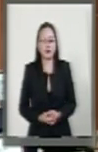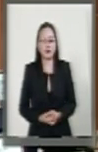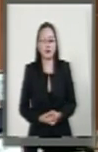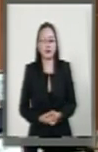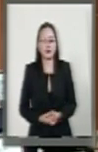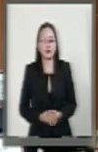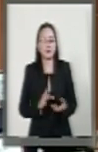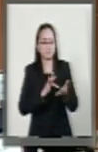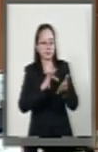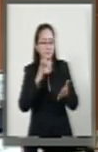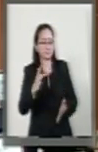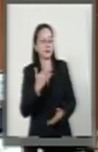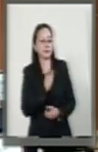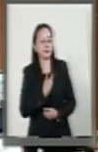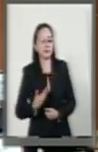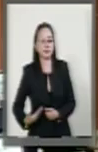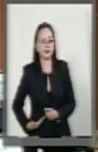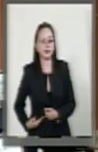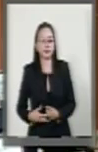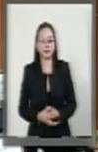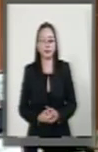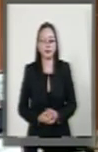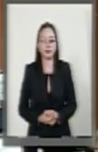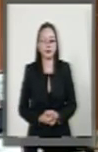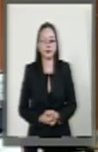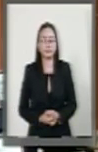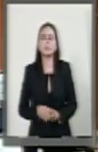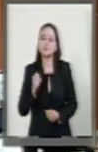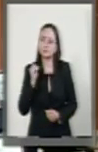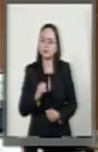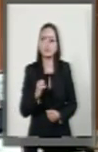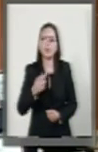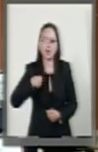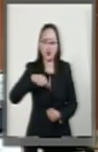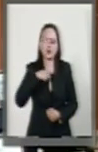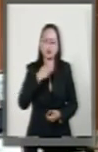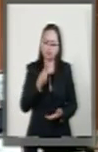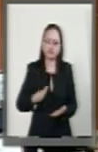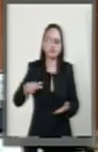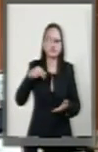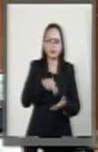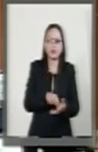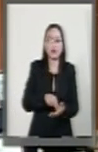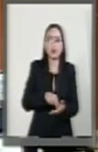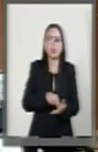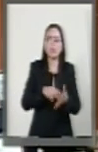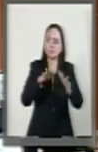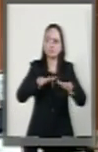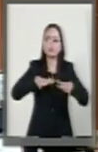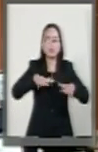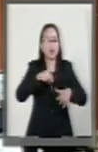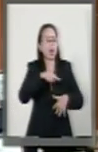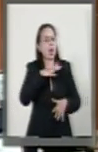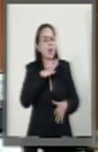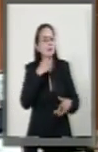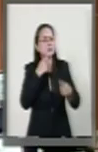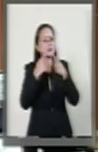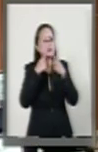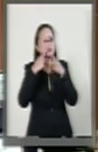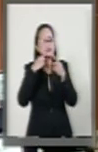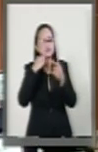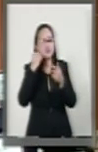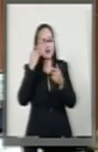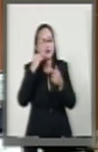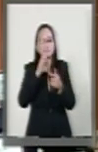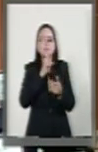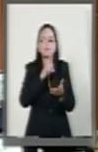Gracias, presidente. Pues si nos encontramos hoy aquí ante la discusión de un dictamen